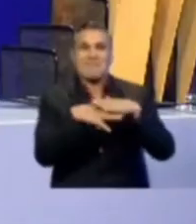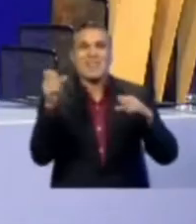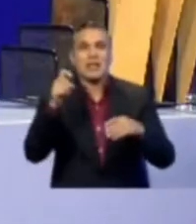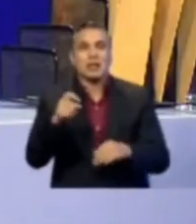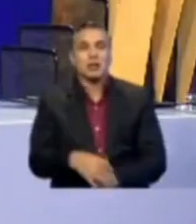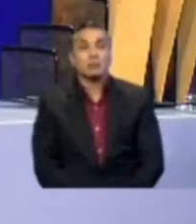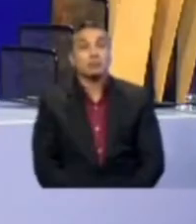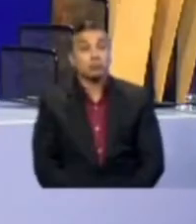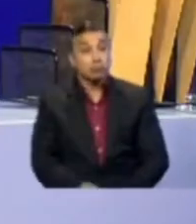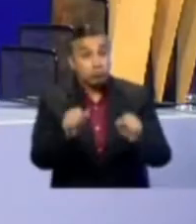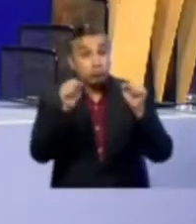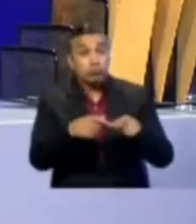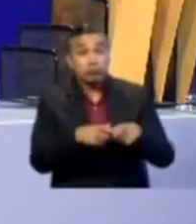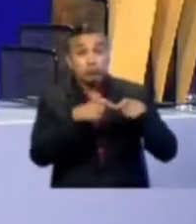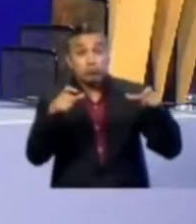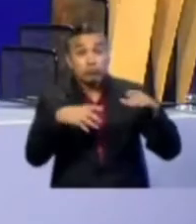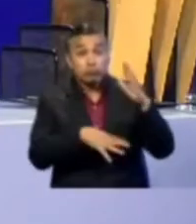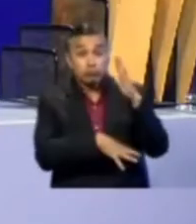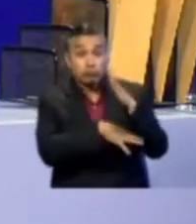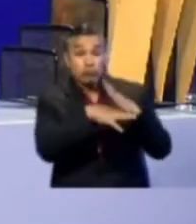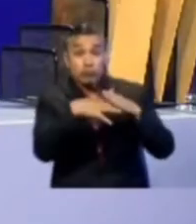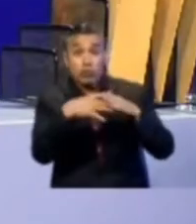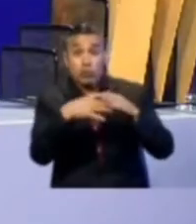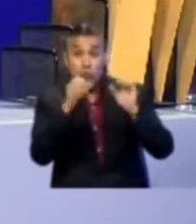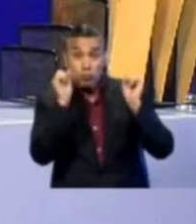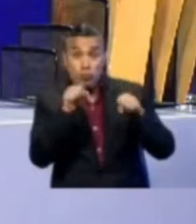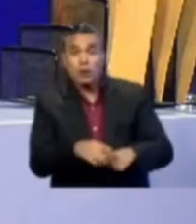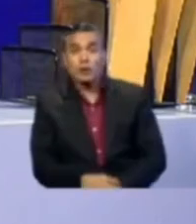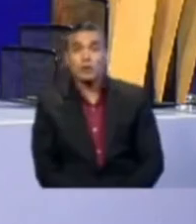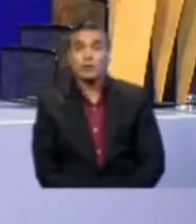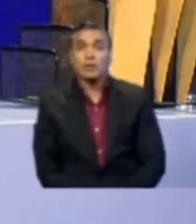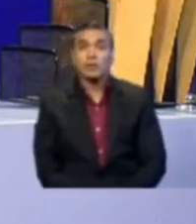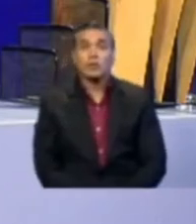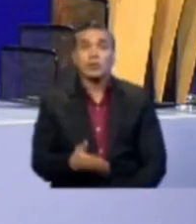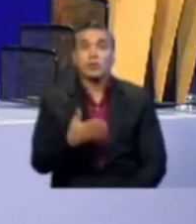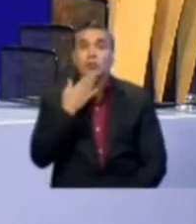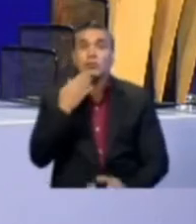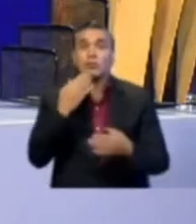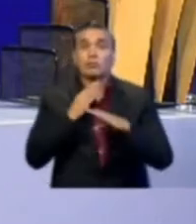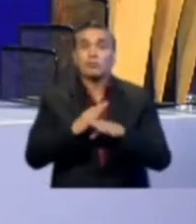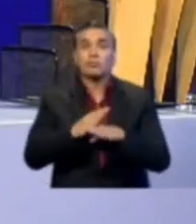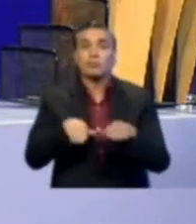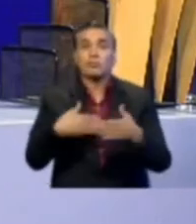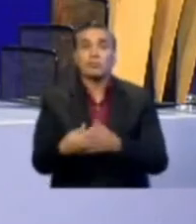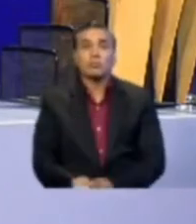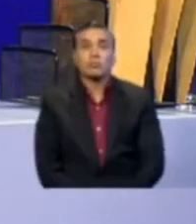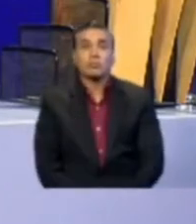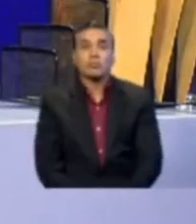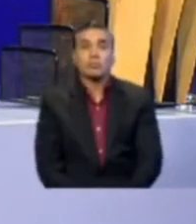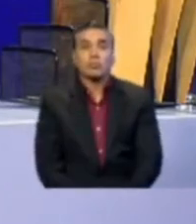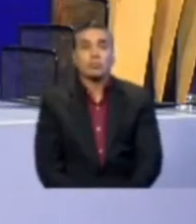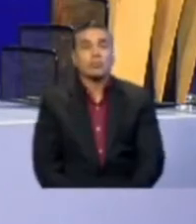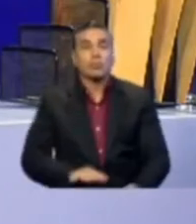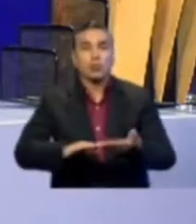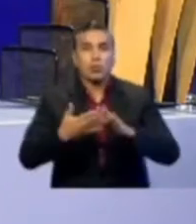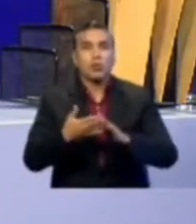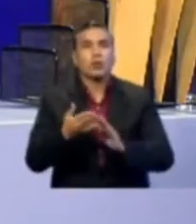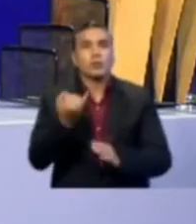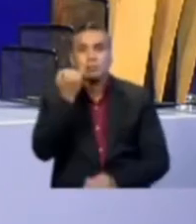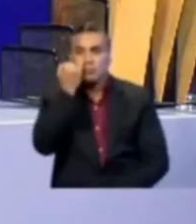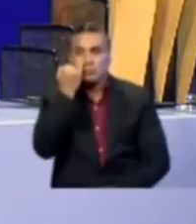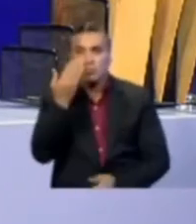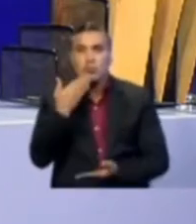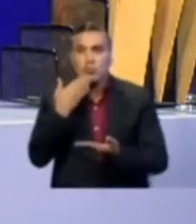¿Ampliaría usted la frontera petrolera en el Yasuní? Y de ser ese el caso, ¿cómo evitaría la afectación de las comunidades, pueblos y